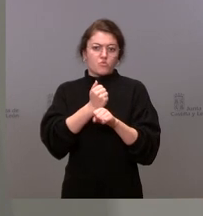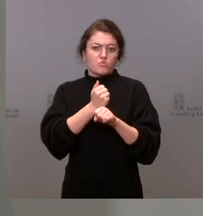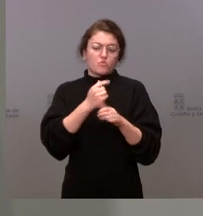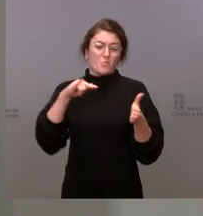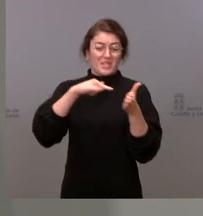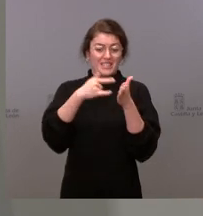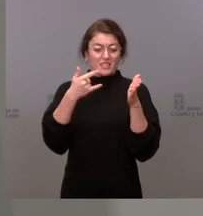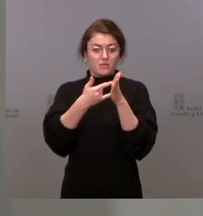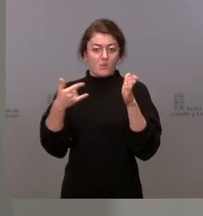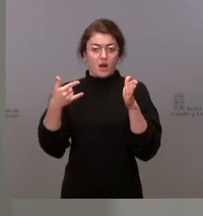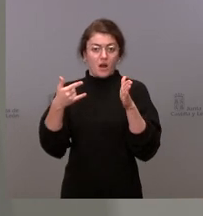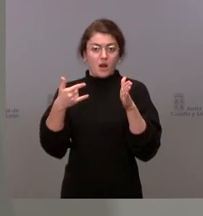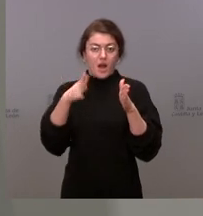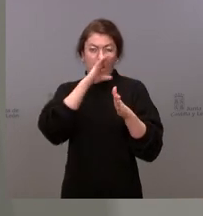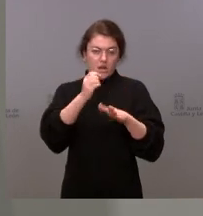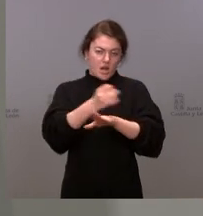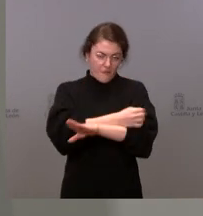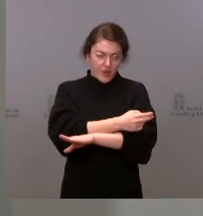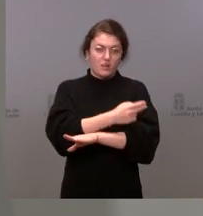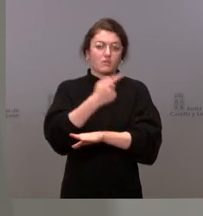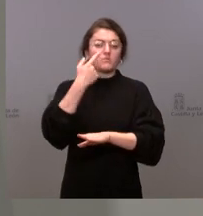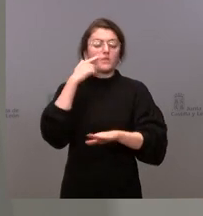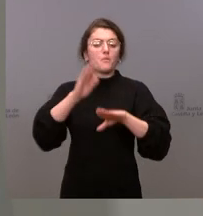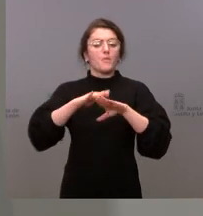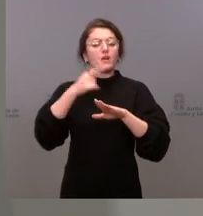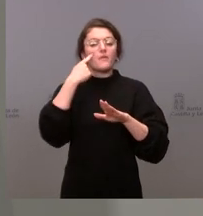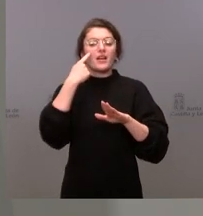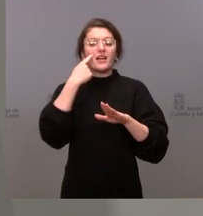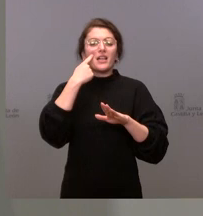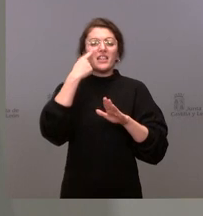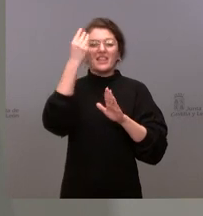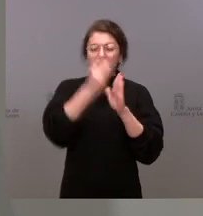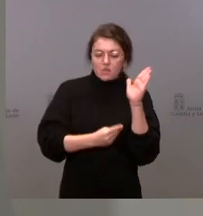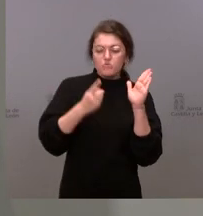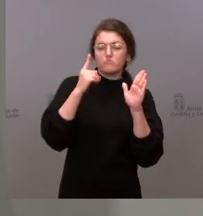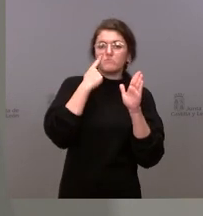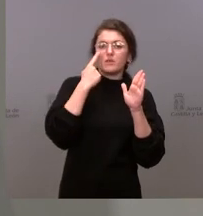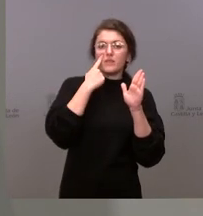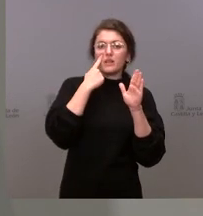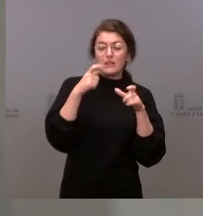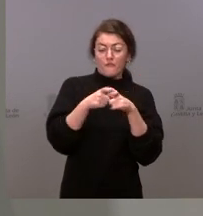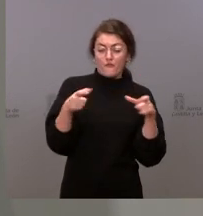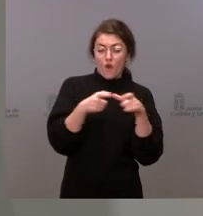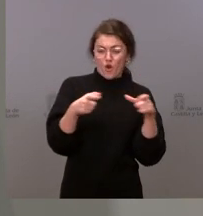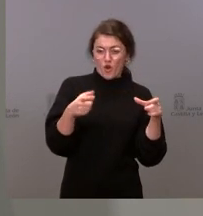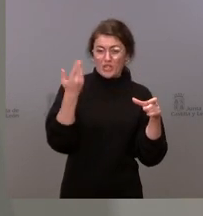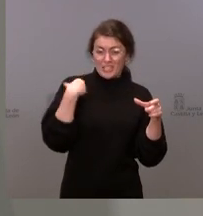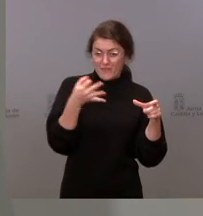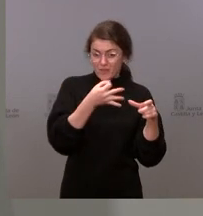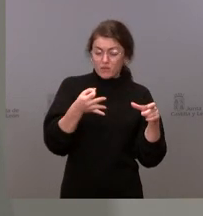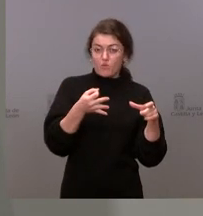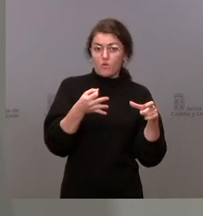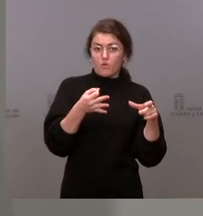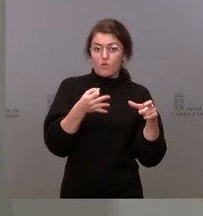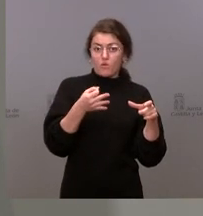y asegurar la residencia y las condiciones para que los abonos sean efectivos en aquellos en los que